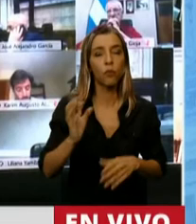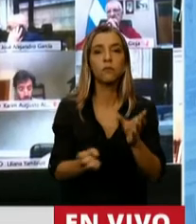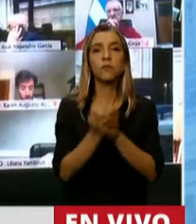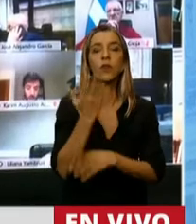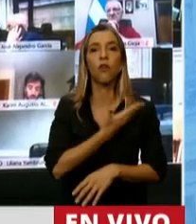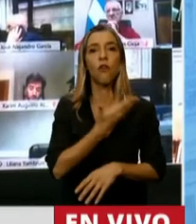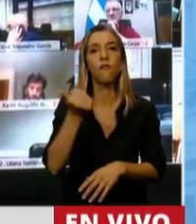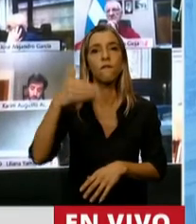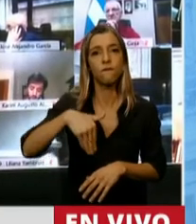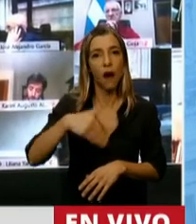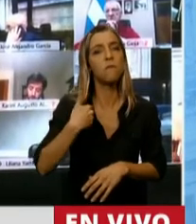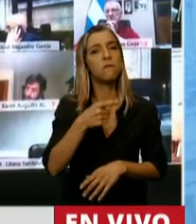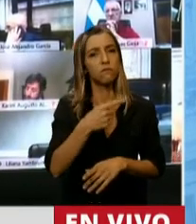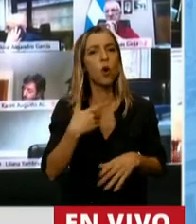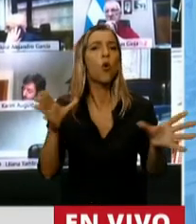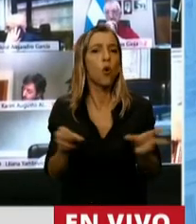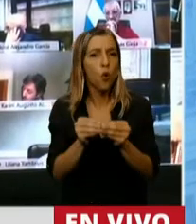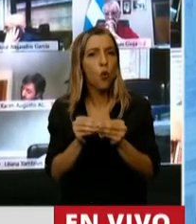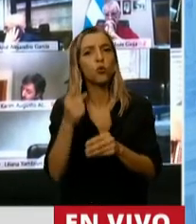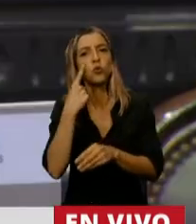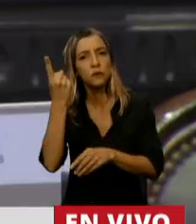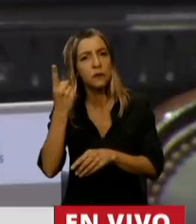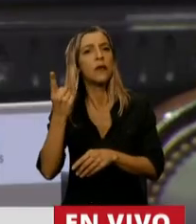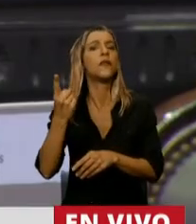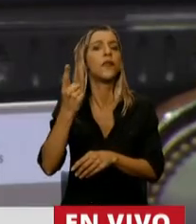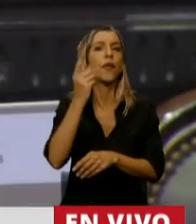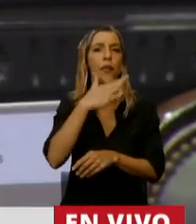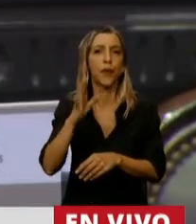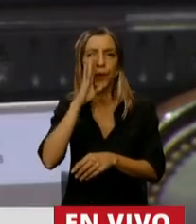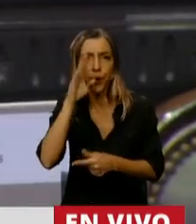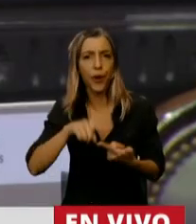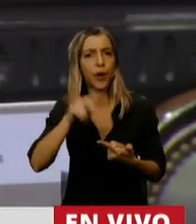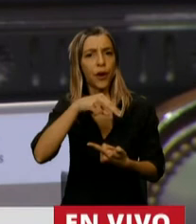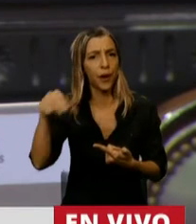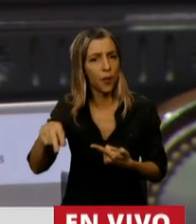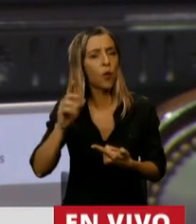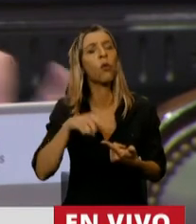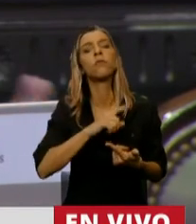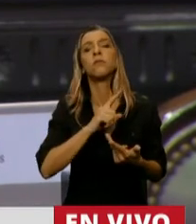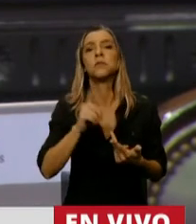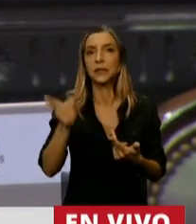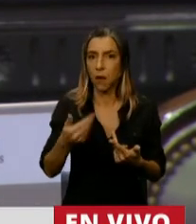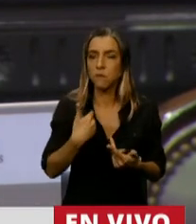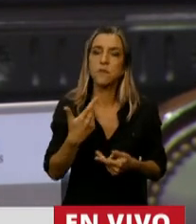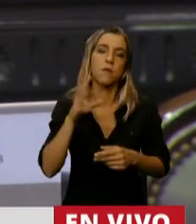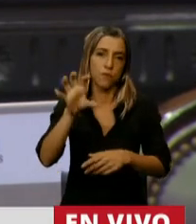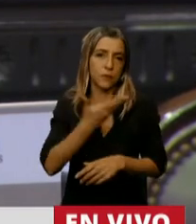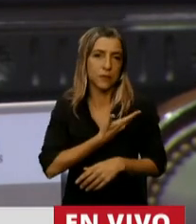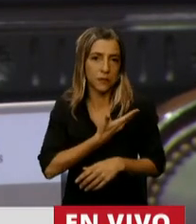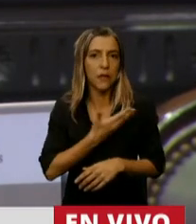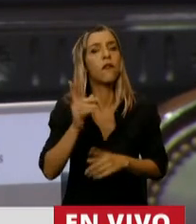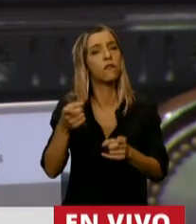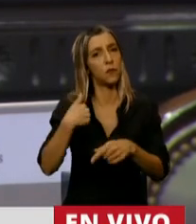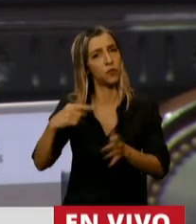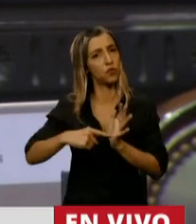Municipios junto con intendentes de Neuquén, de Río Negro. También fue delegado de la provincia de Santa Fe aquí en la Ciudad Autónoma de